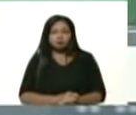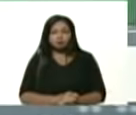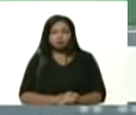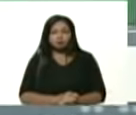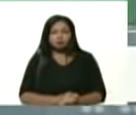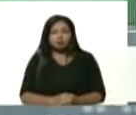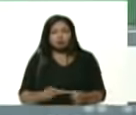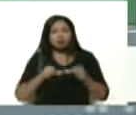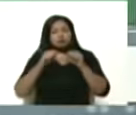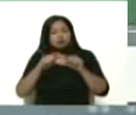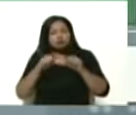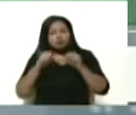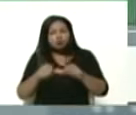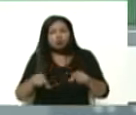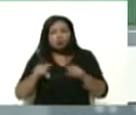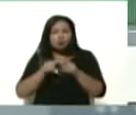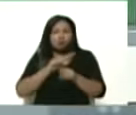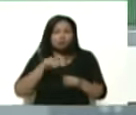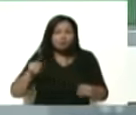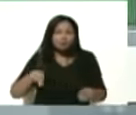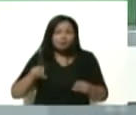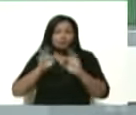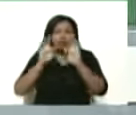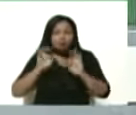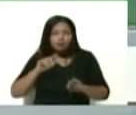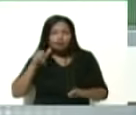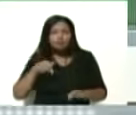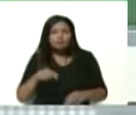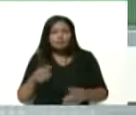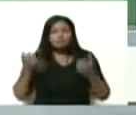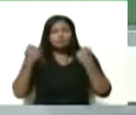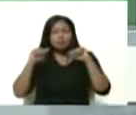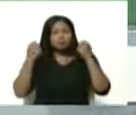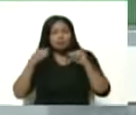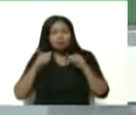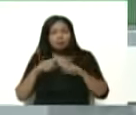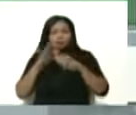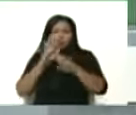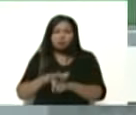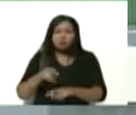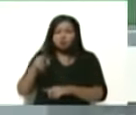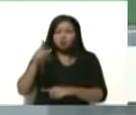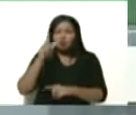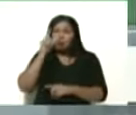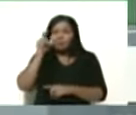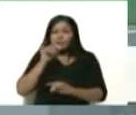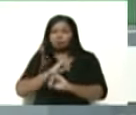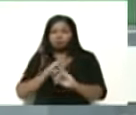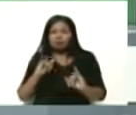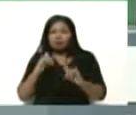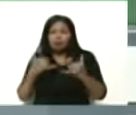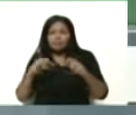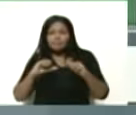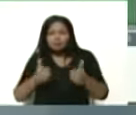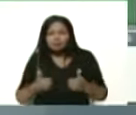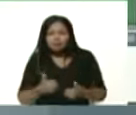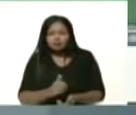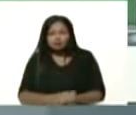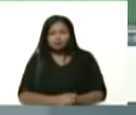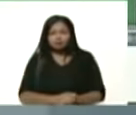las riendas que el pueblo me dio y preparémonos para derrotar ese pelucón desde ya desde ya